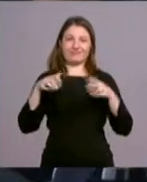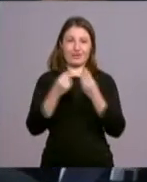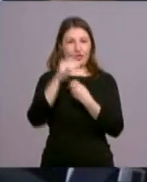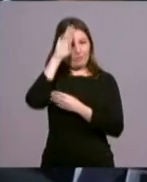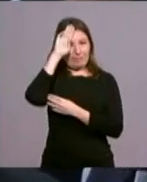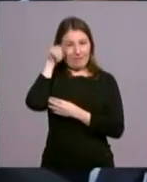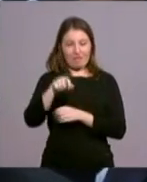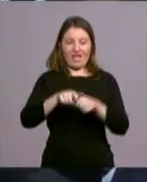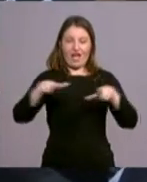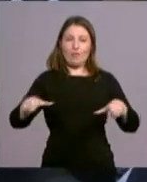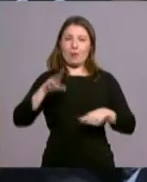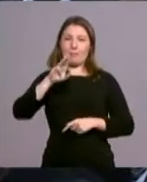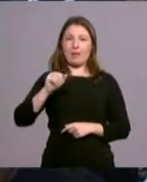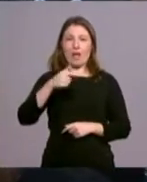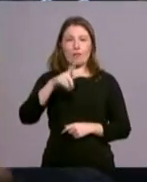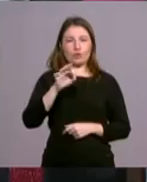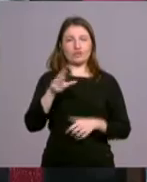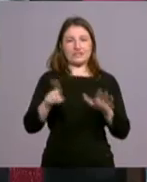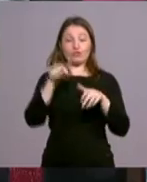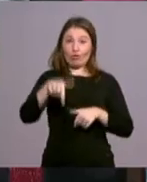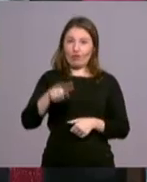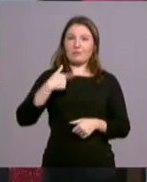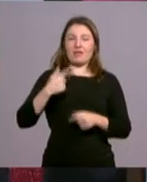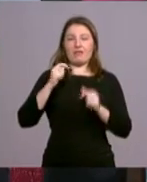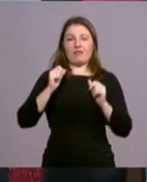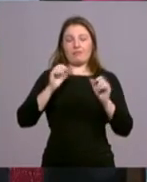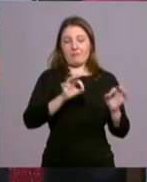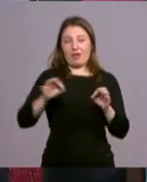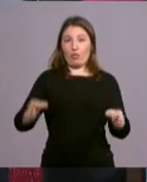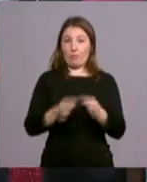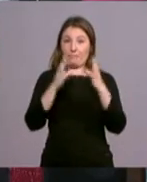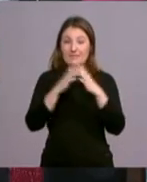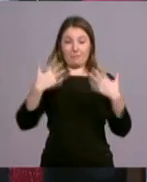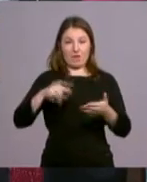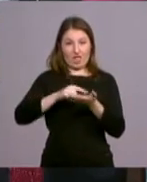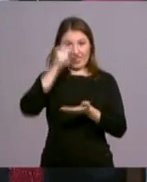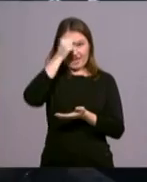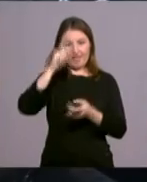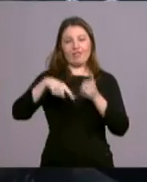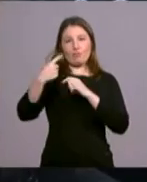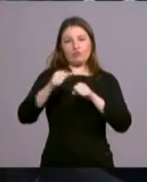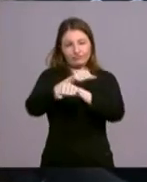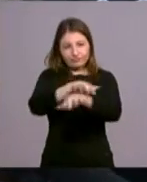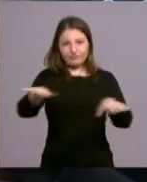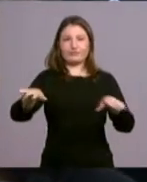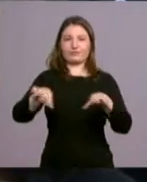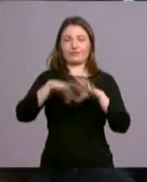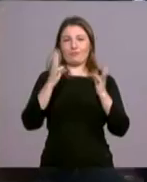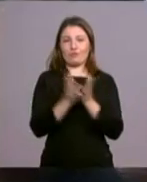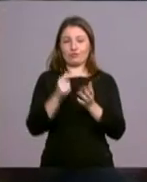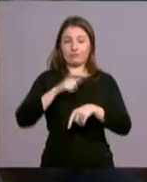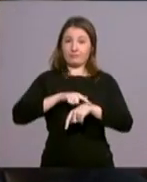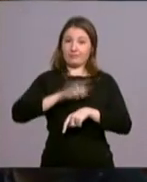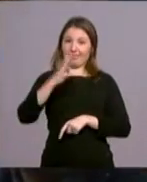en el aula Pablo VI. Hoy mismo está previsto también su envío en la Santa Misa del Miércoles de Ceniza que presidirá el Papa Francisco a las